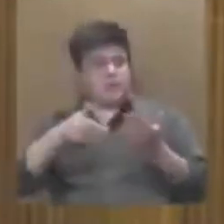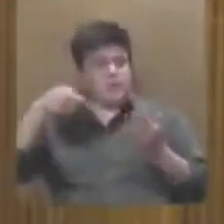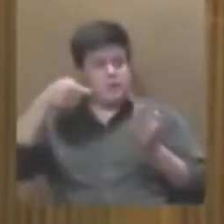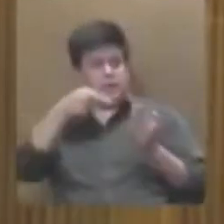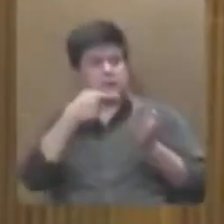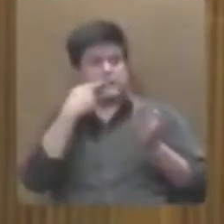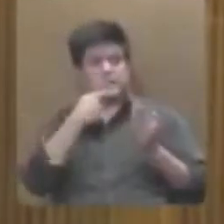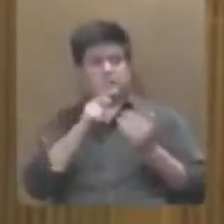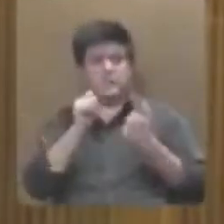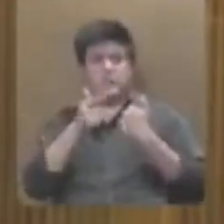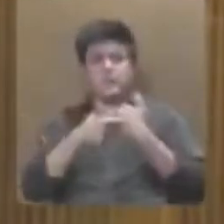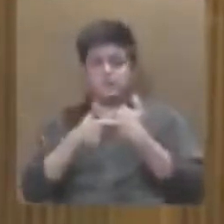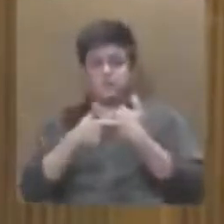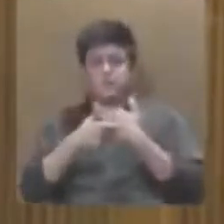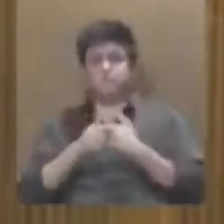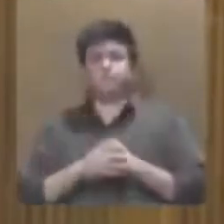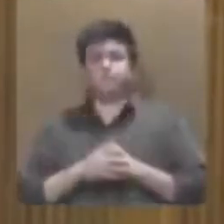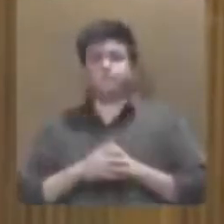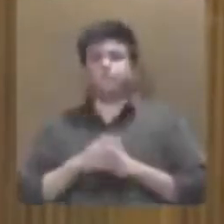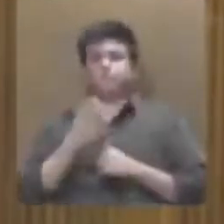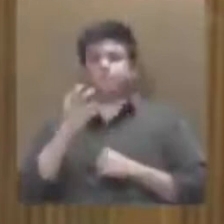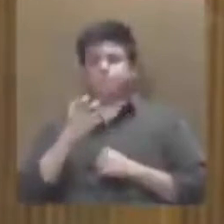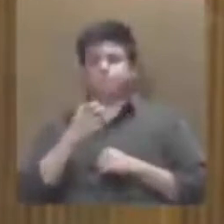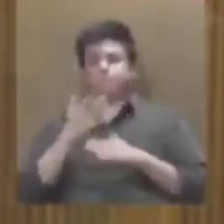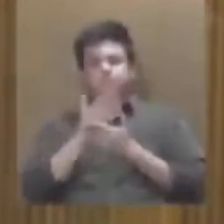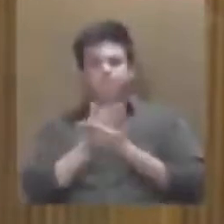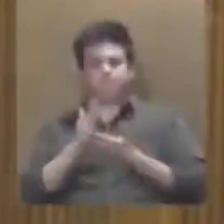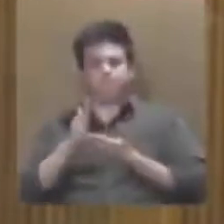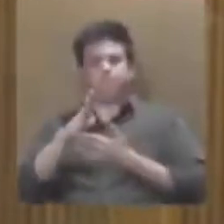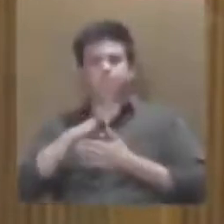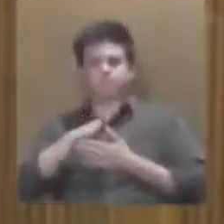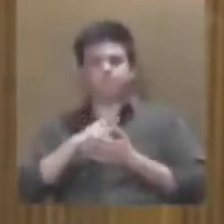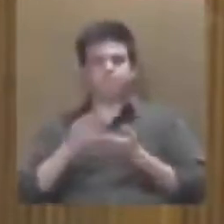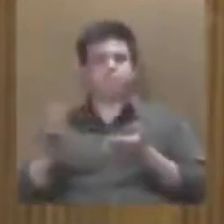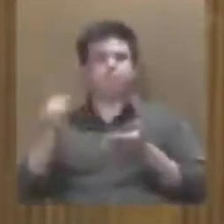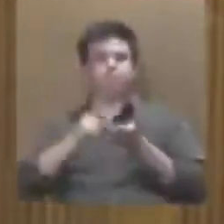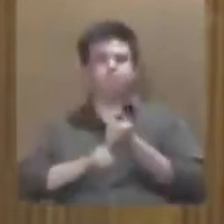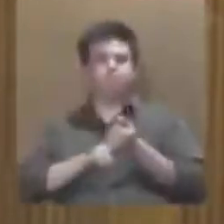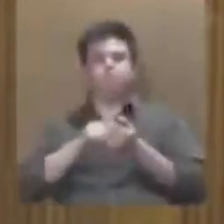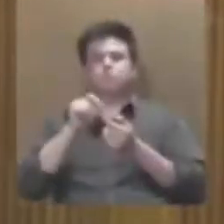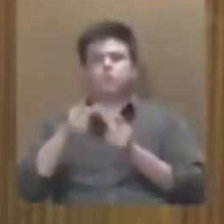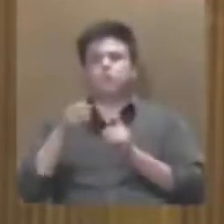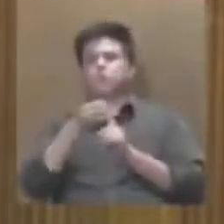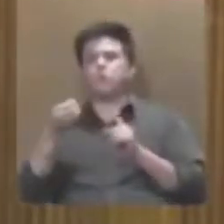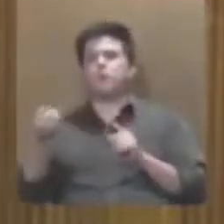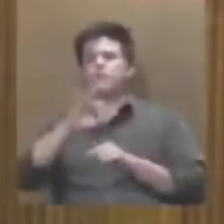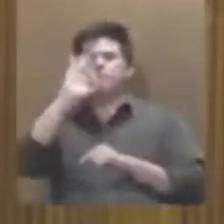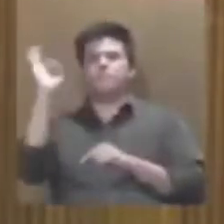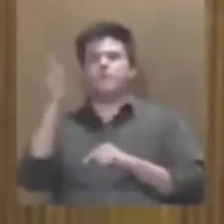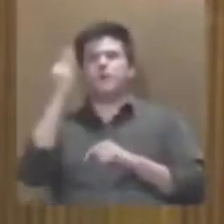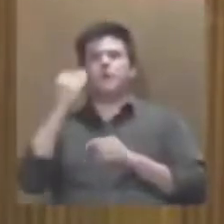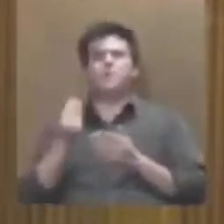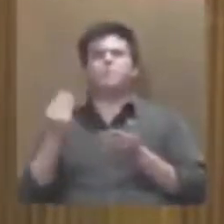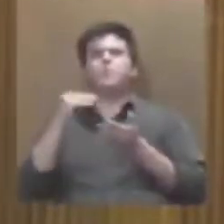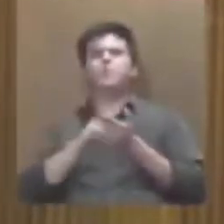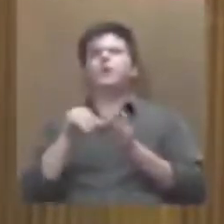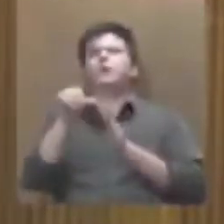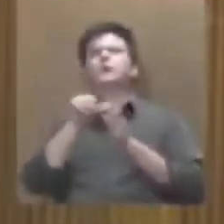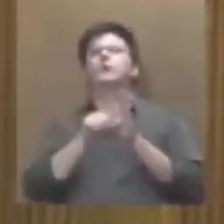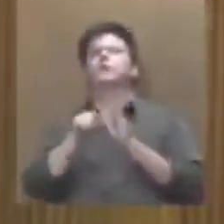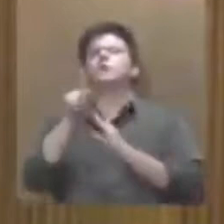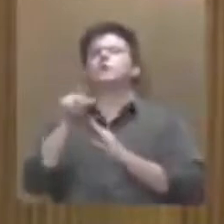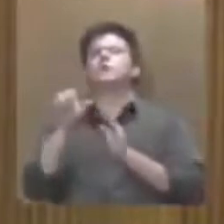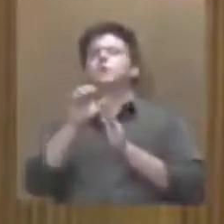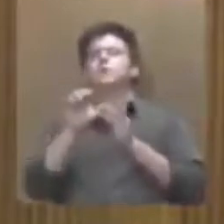poder legislativo situación que además está prevista en nuestro ordenamiento federal al señalar en el artículo 70 de la